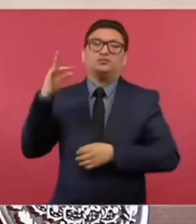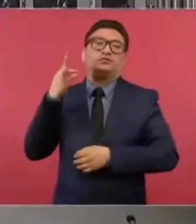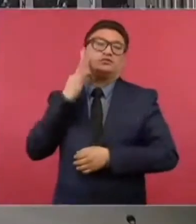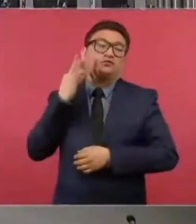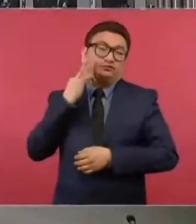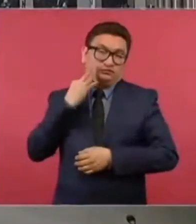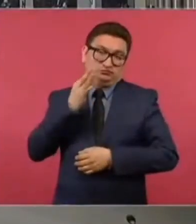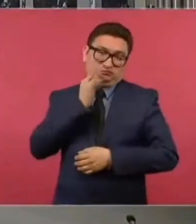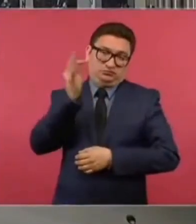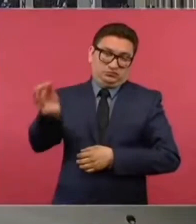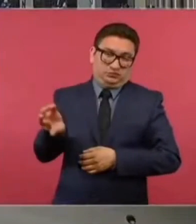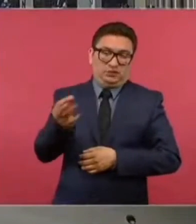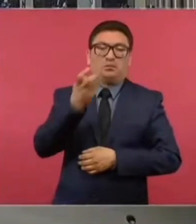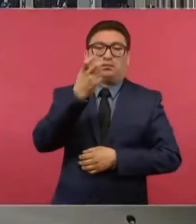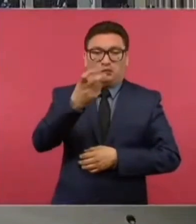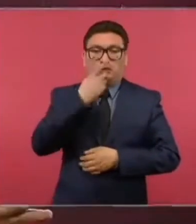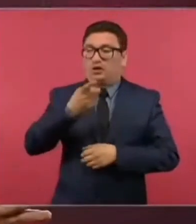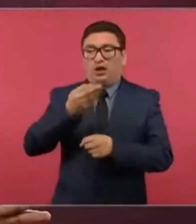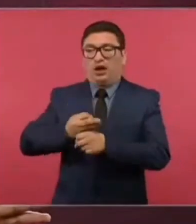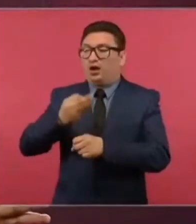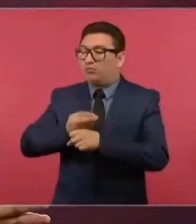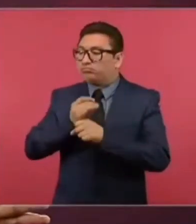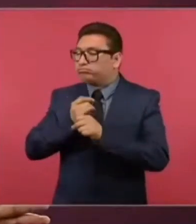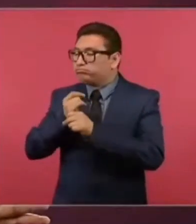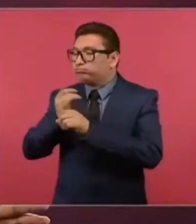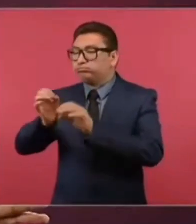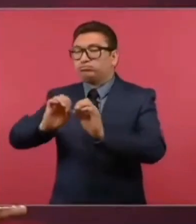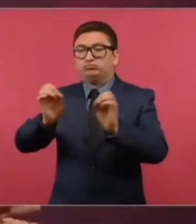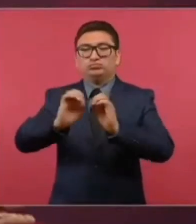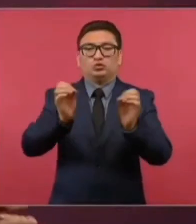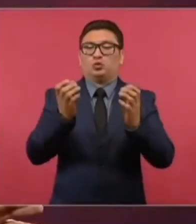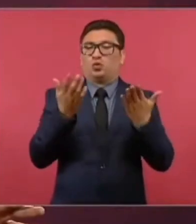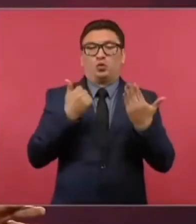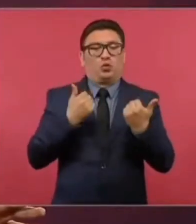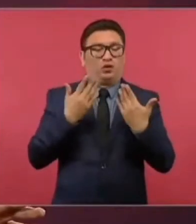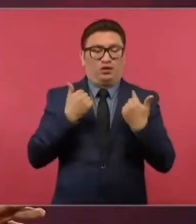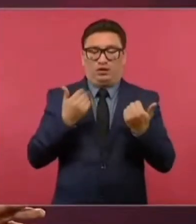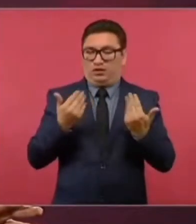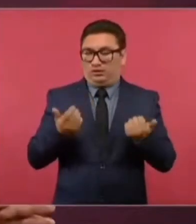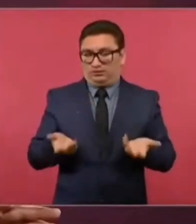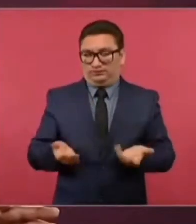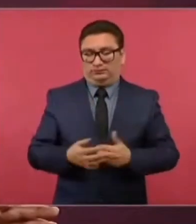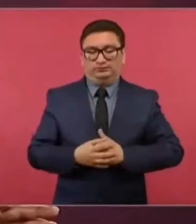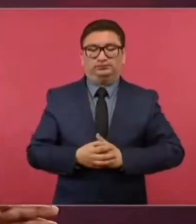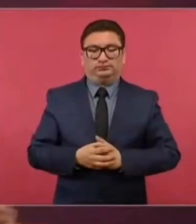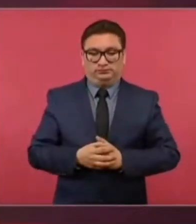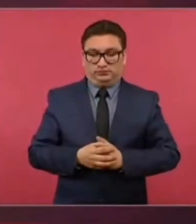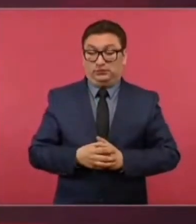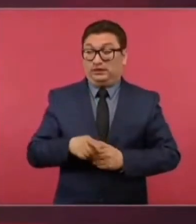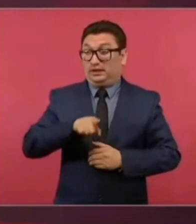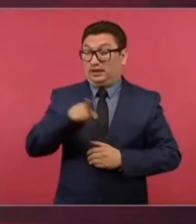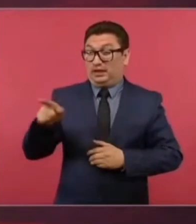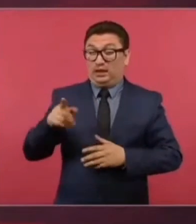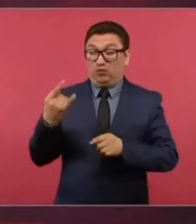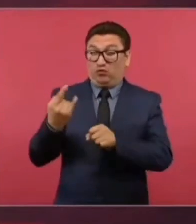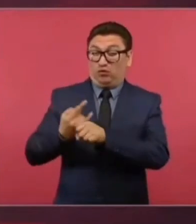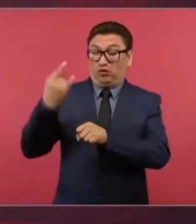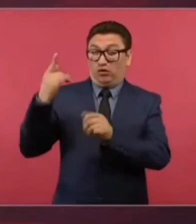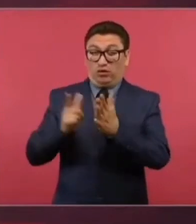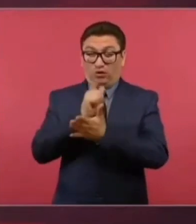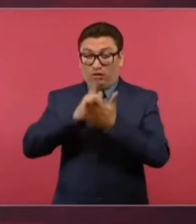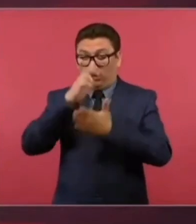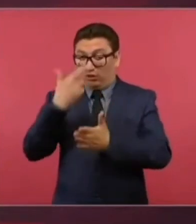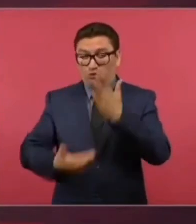Por eso te digo que no hay ningún tipo de operación fraudulenta,